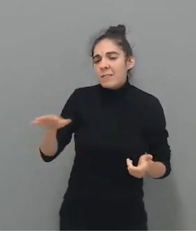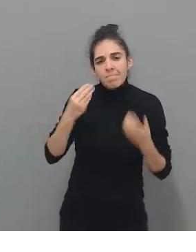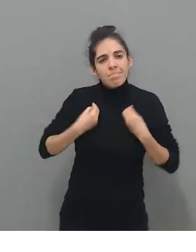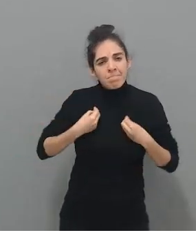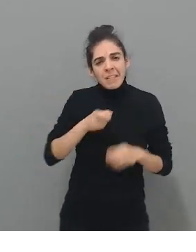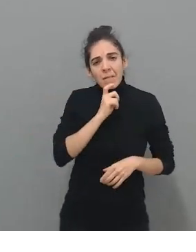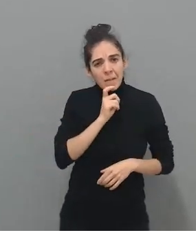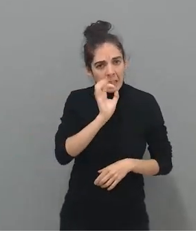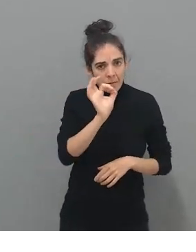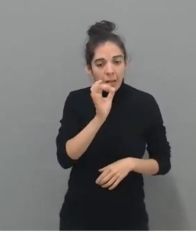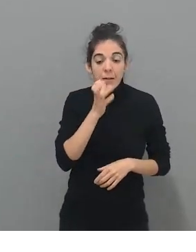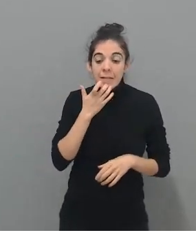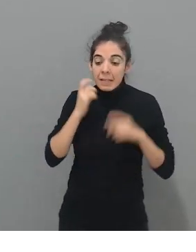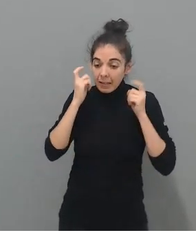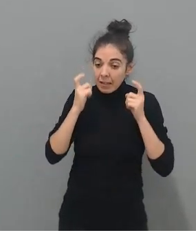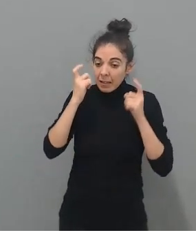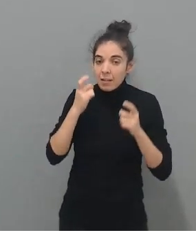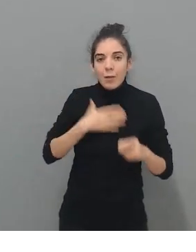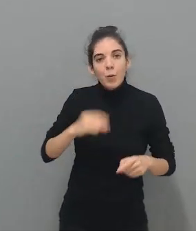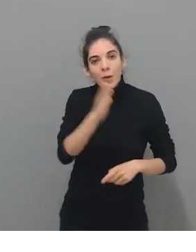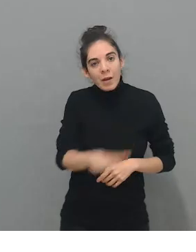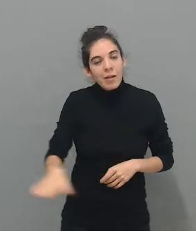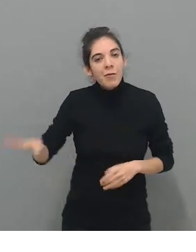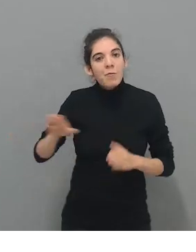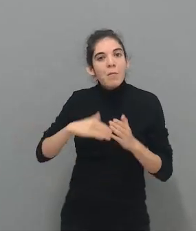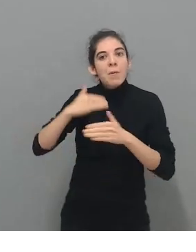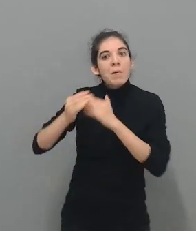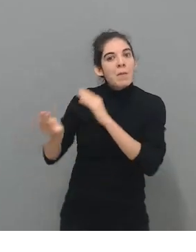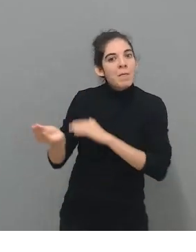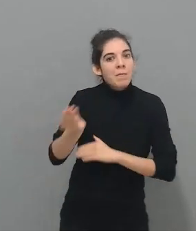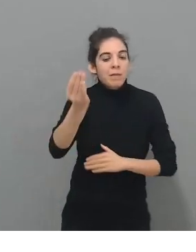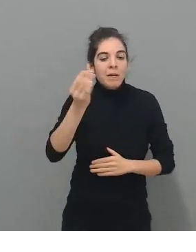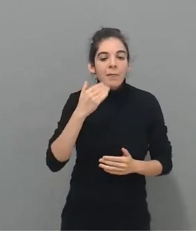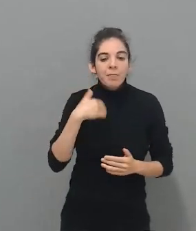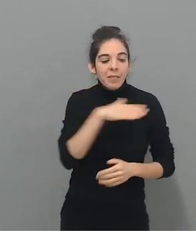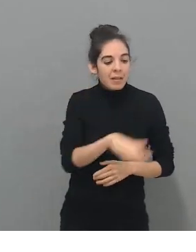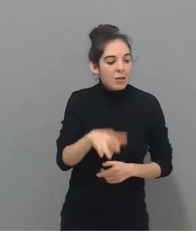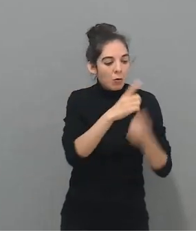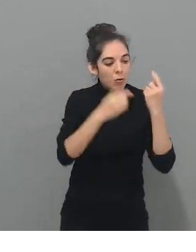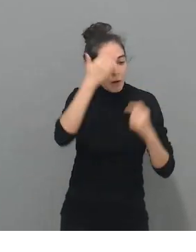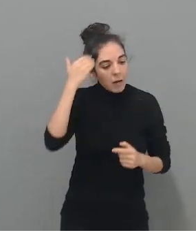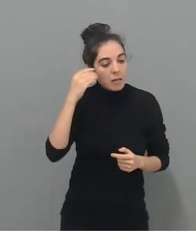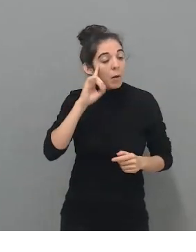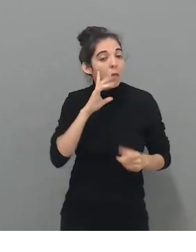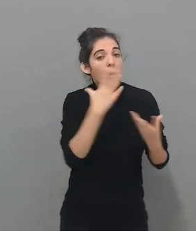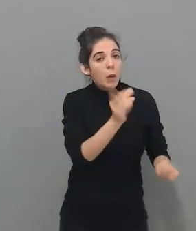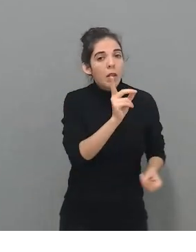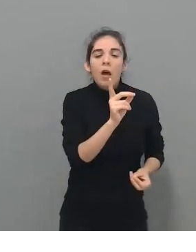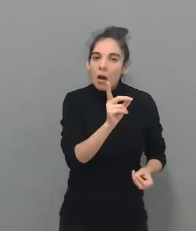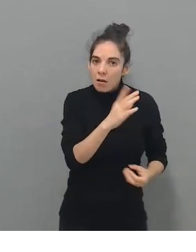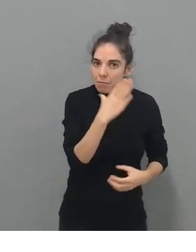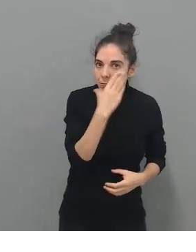van a seguir avanzando en su día a día, niños con parálisis cerebral que creemos que no entienden y si entienden, y podemos enseñarles contenido